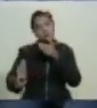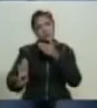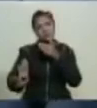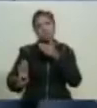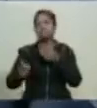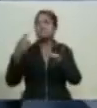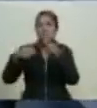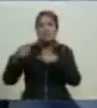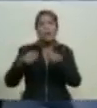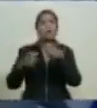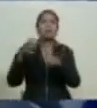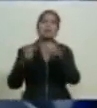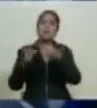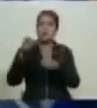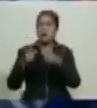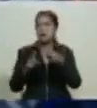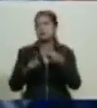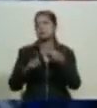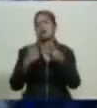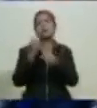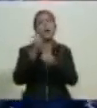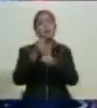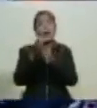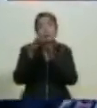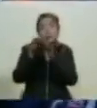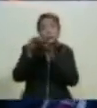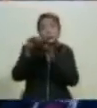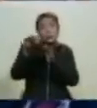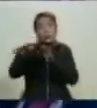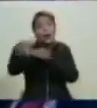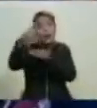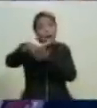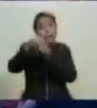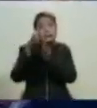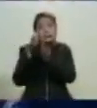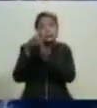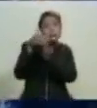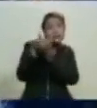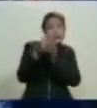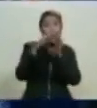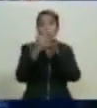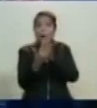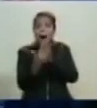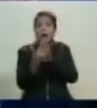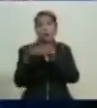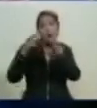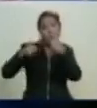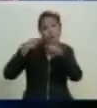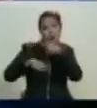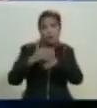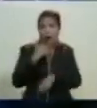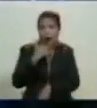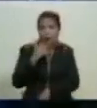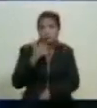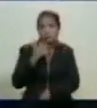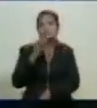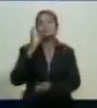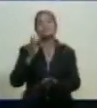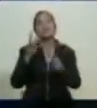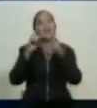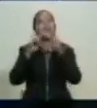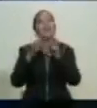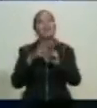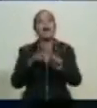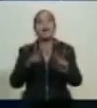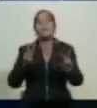chichero del que trabaja en el último rincón de una callecita escondida de un barrio del bodeguero la paz como un